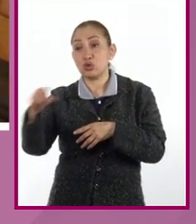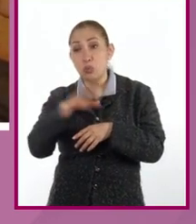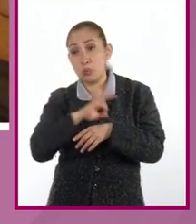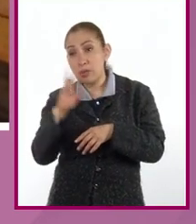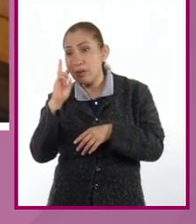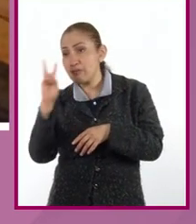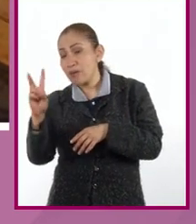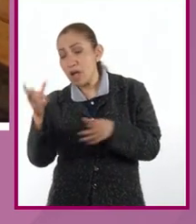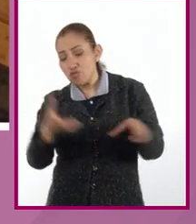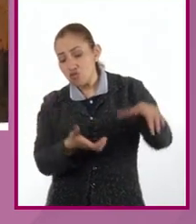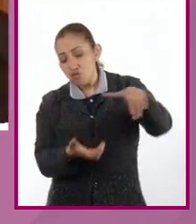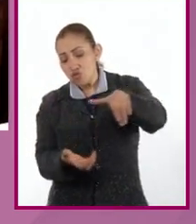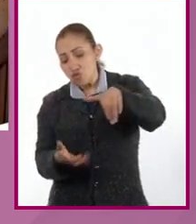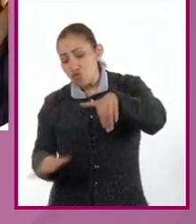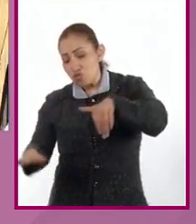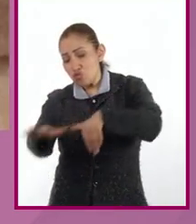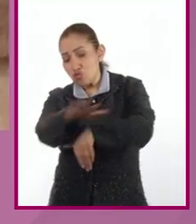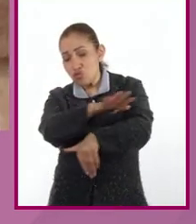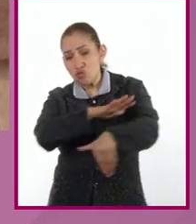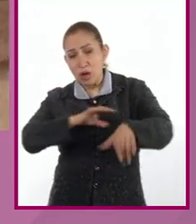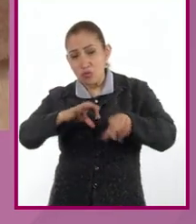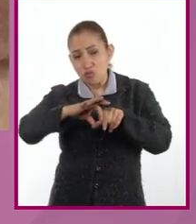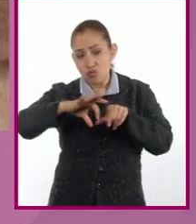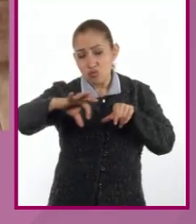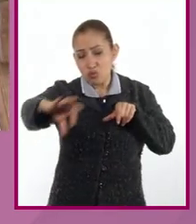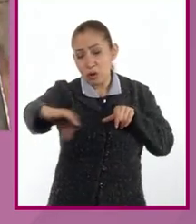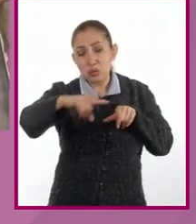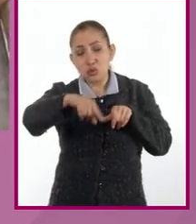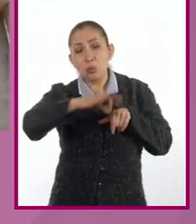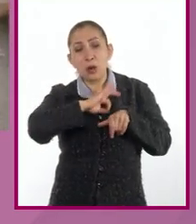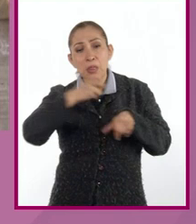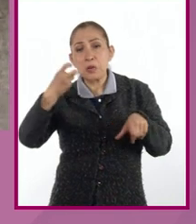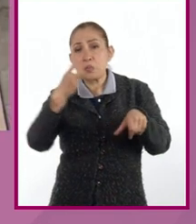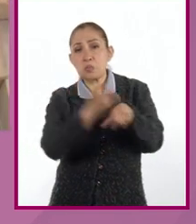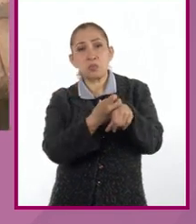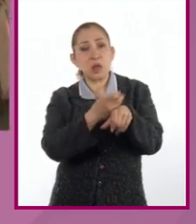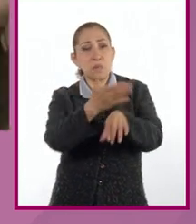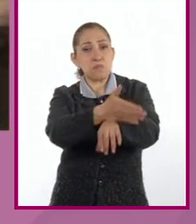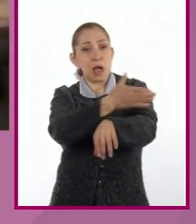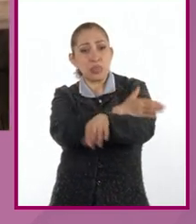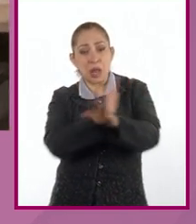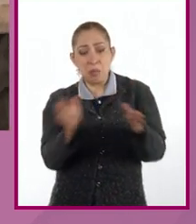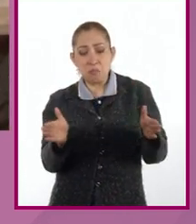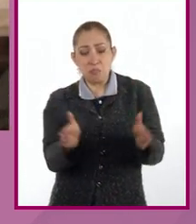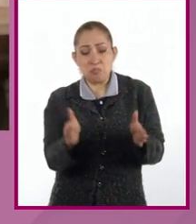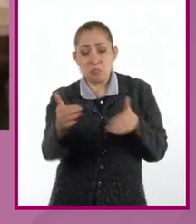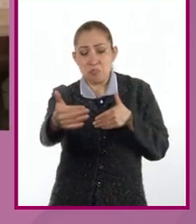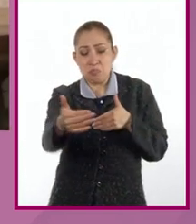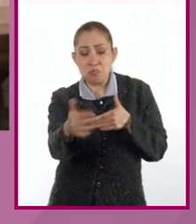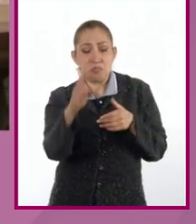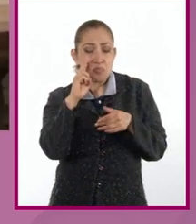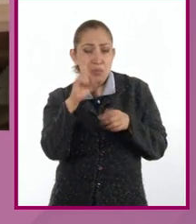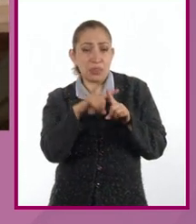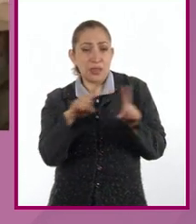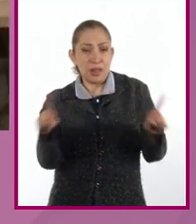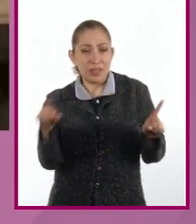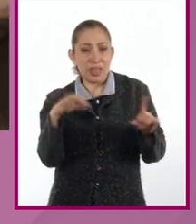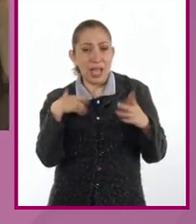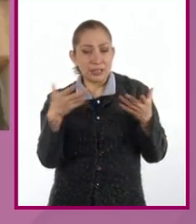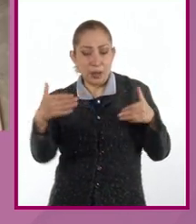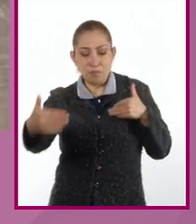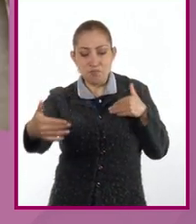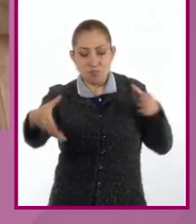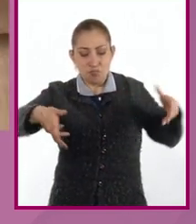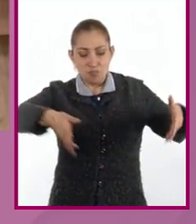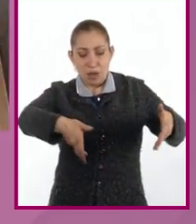lo puedes vertir y puedes generar una franja donde tú tengas confinado con madera y entonces la diferencia sería, esto es en bloque